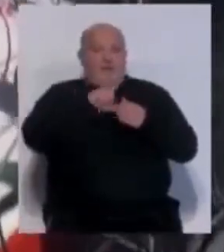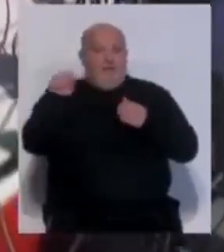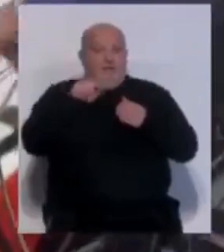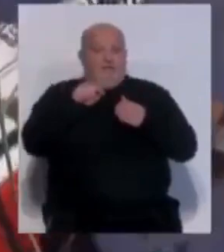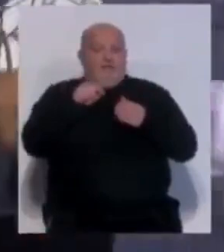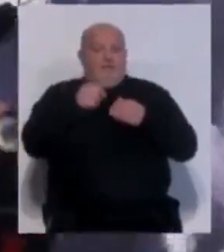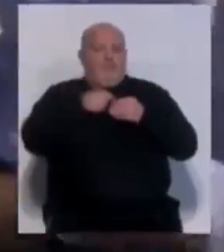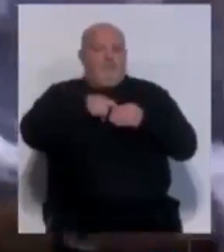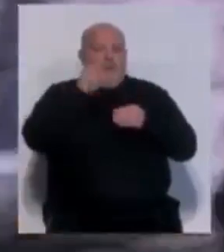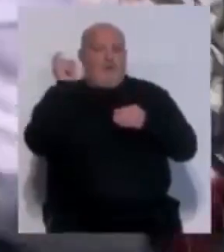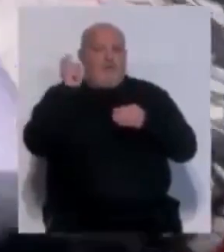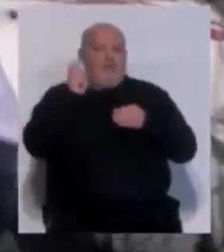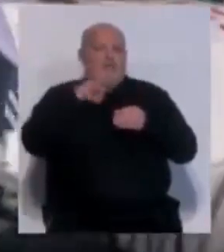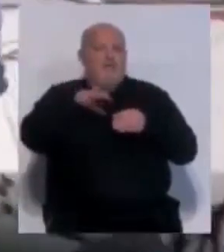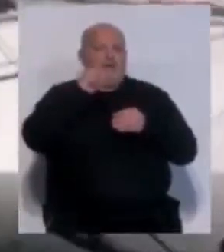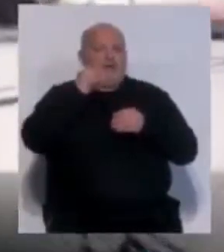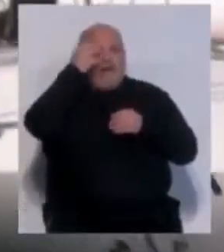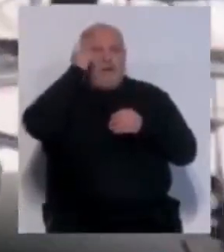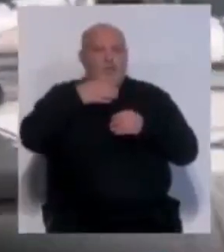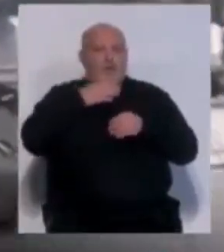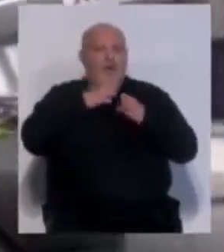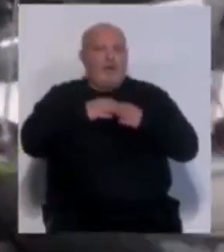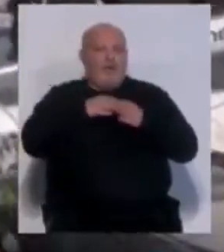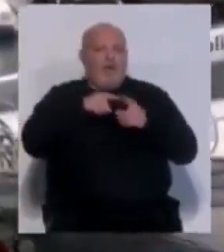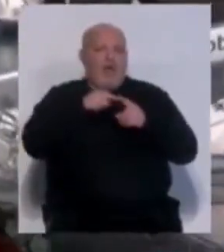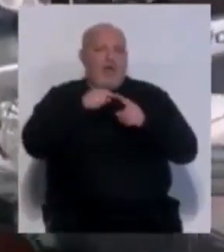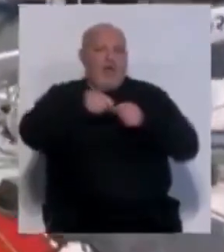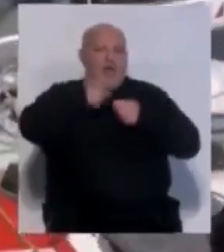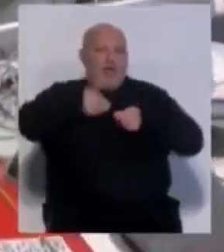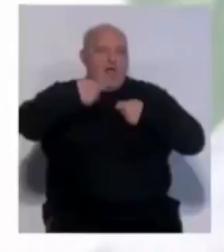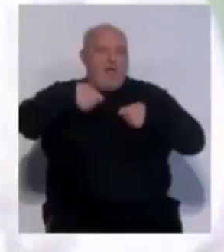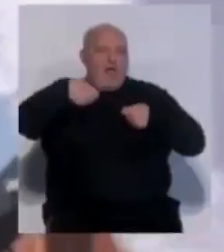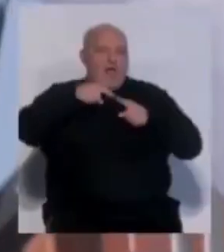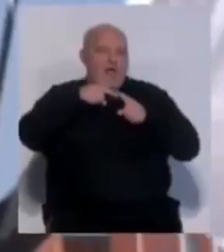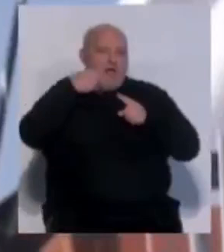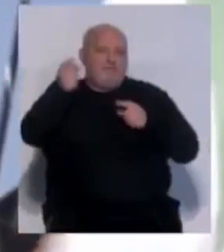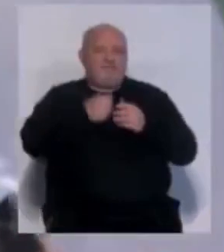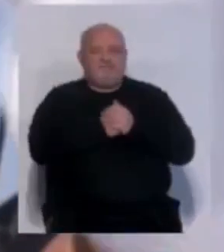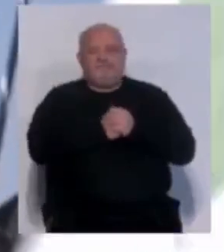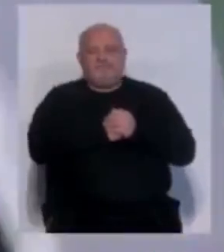Aina Bauza soltará amarras desde el Real Club Náutico Gaditano para realizar su reto trasatlántico.